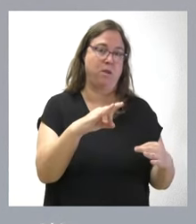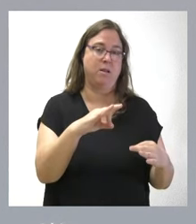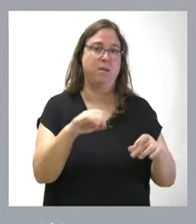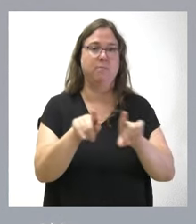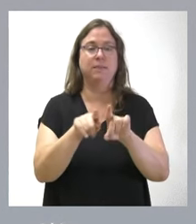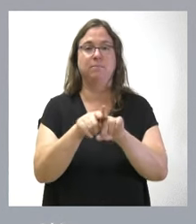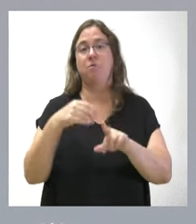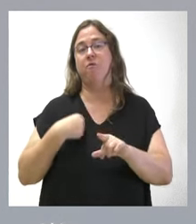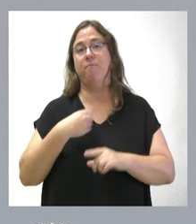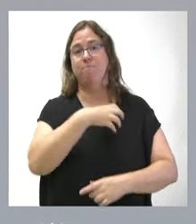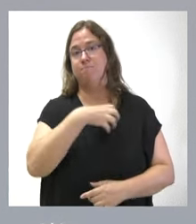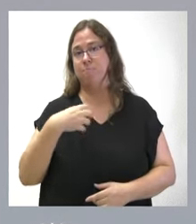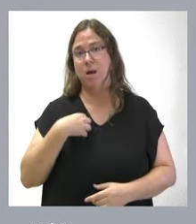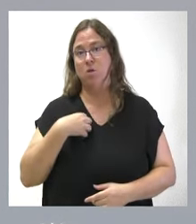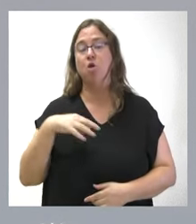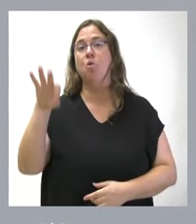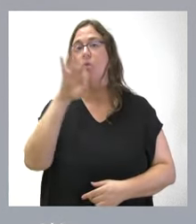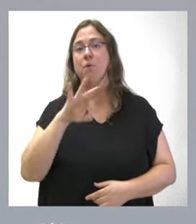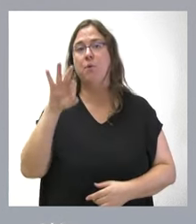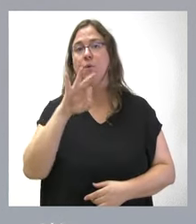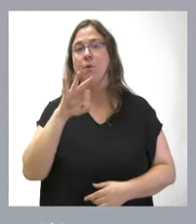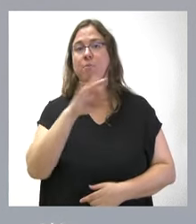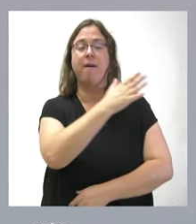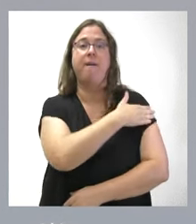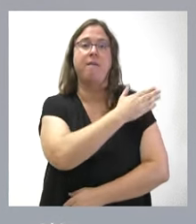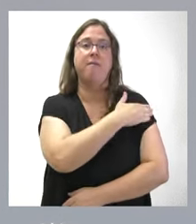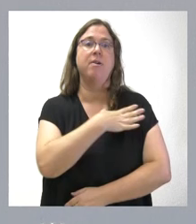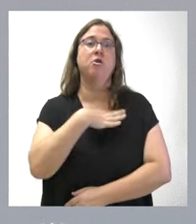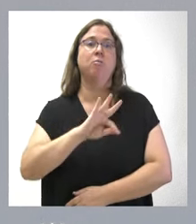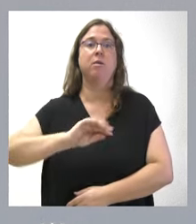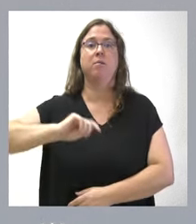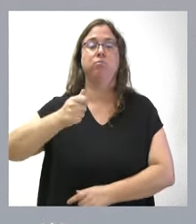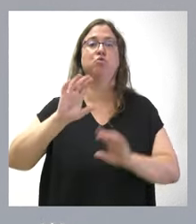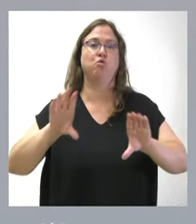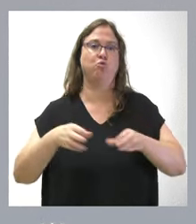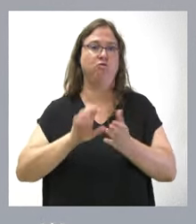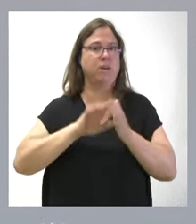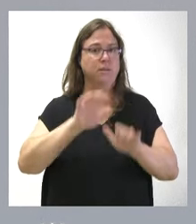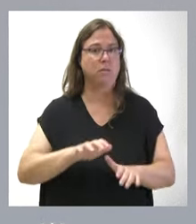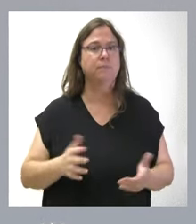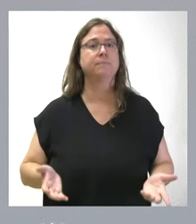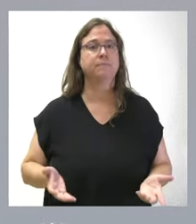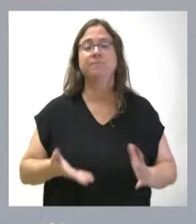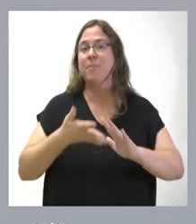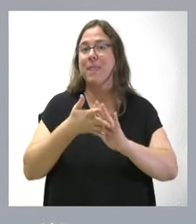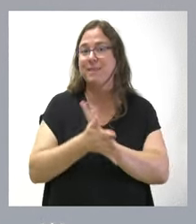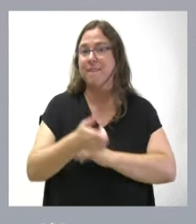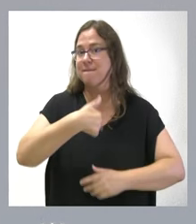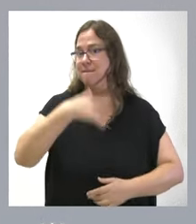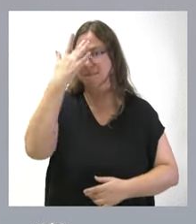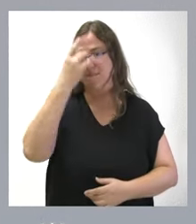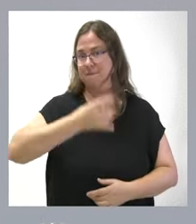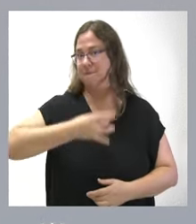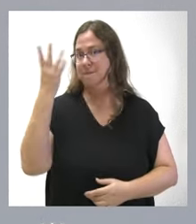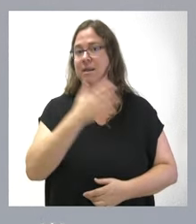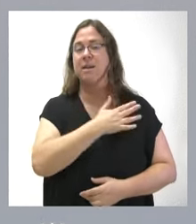entidad financiera, o bien en el aval que pudiera otorgar la propia Junta de Castilla y León. Por tanto, nuestras iniciativas van